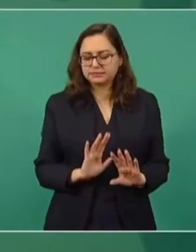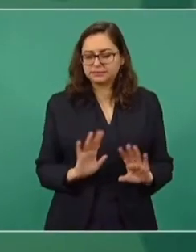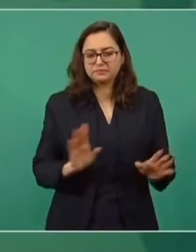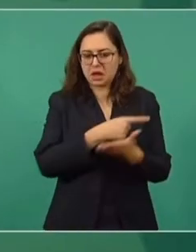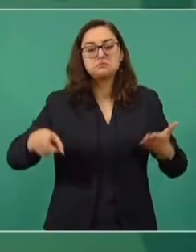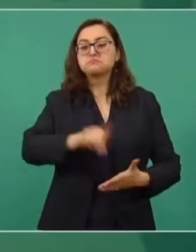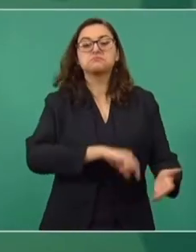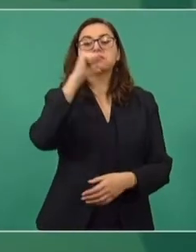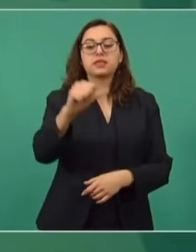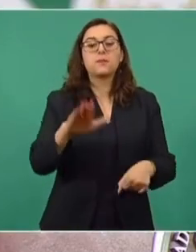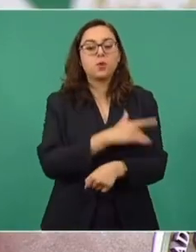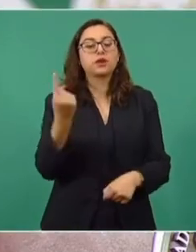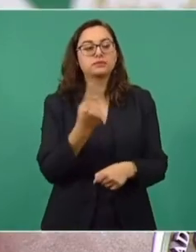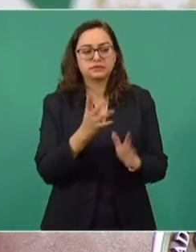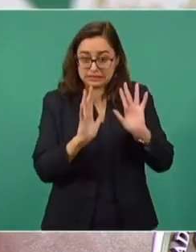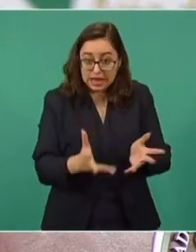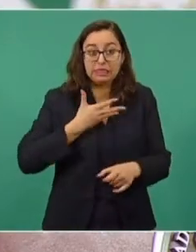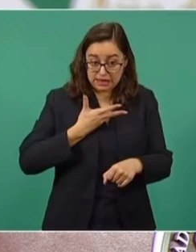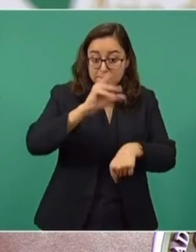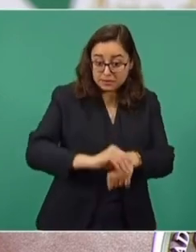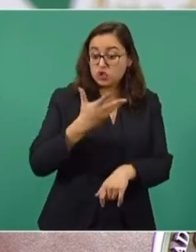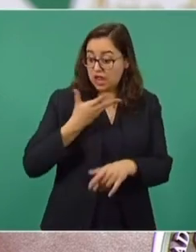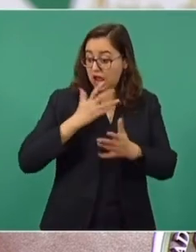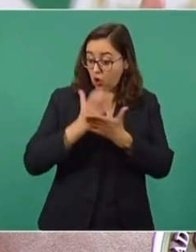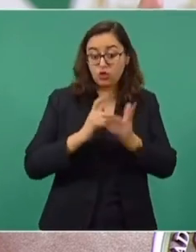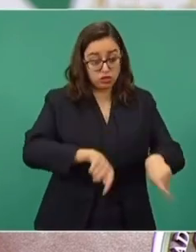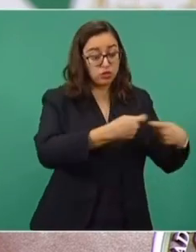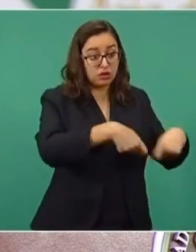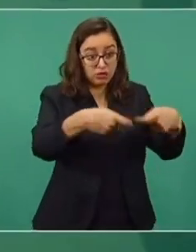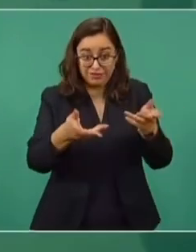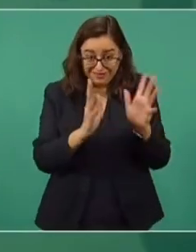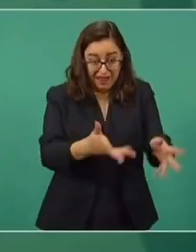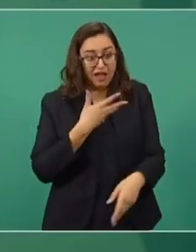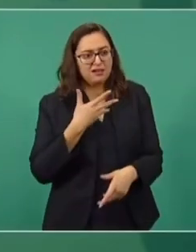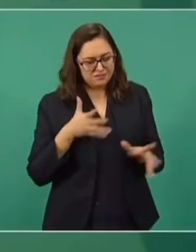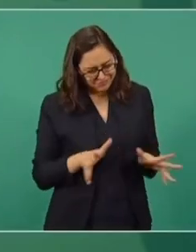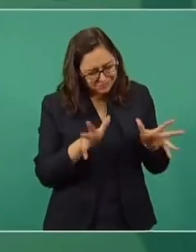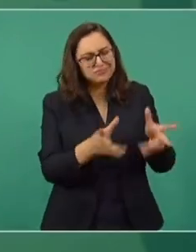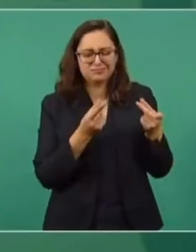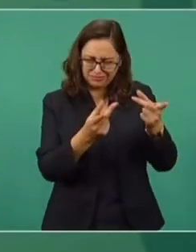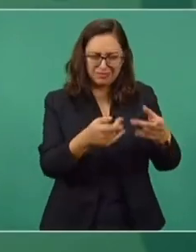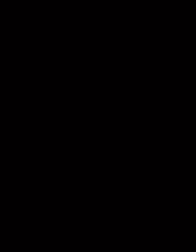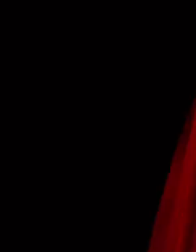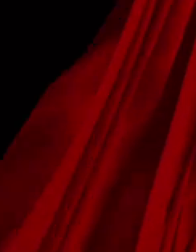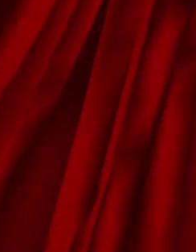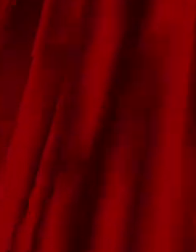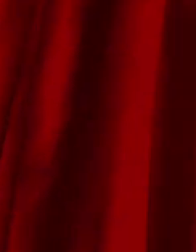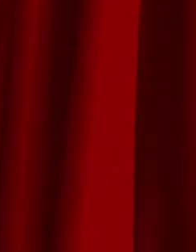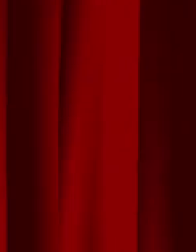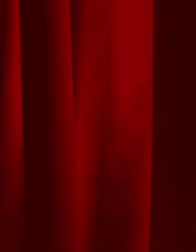lo que queremos es que se animen y que inviertan, que si ya tienen esos convenios, pues que inviertan. ¡Suscríbete ¡Suscríbete al ¡Suscríbete